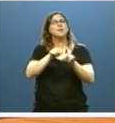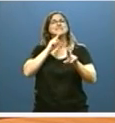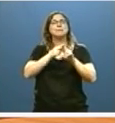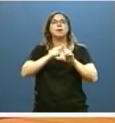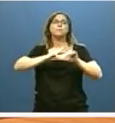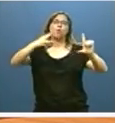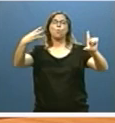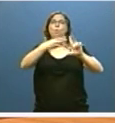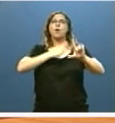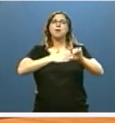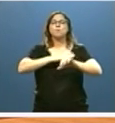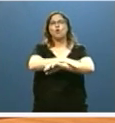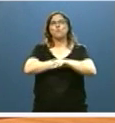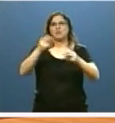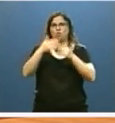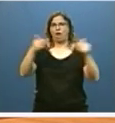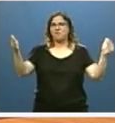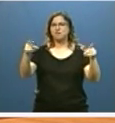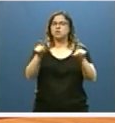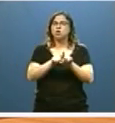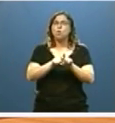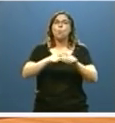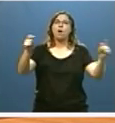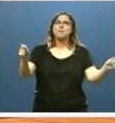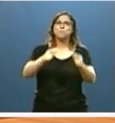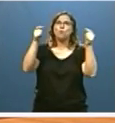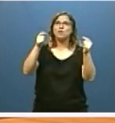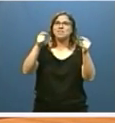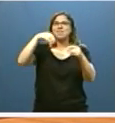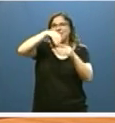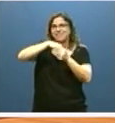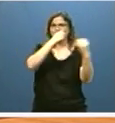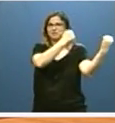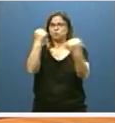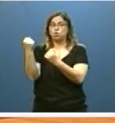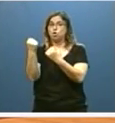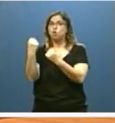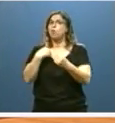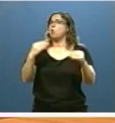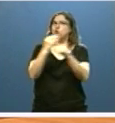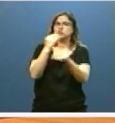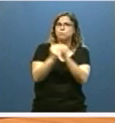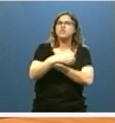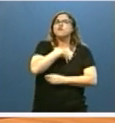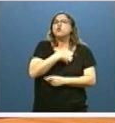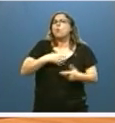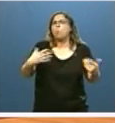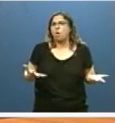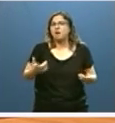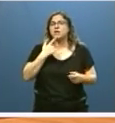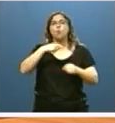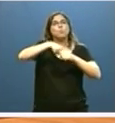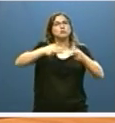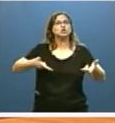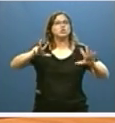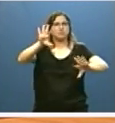gobierno abierto, ampliando contenidos en materias como la publicidad institucional, las incompatibilidades de los funcionarios, los puestos de